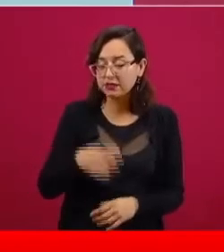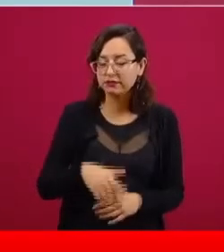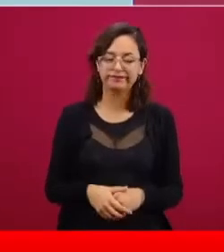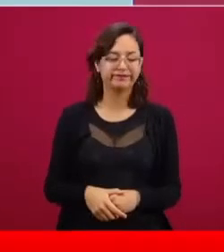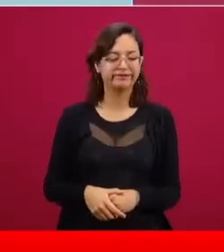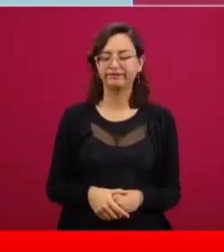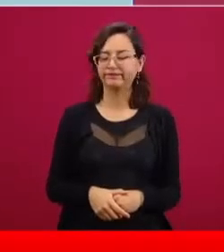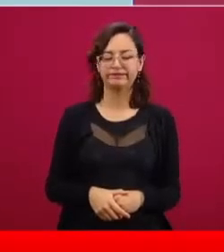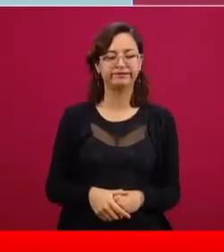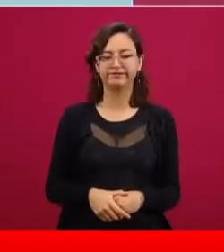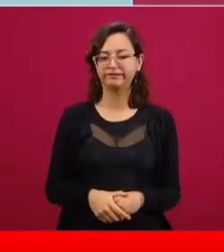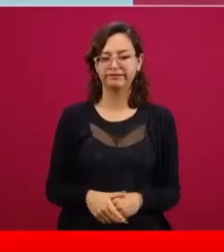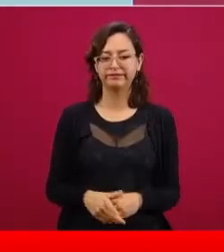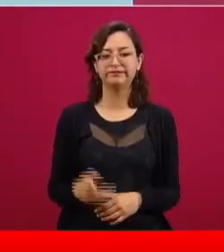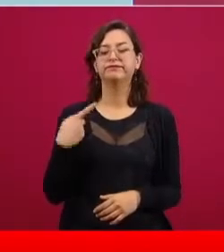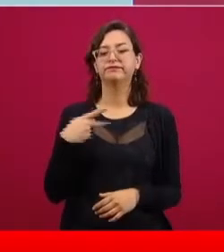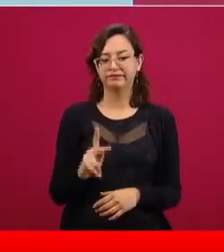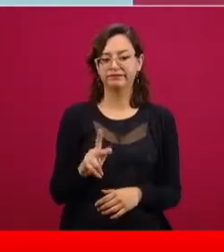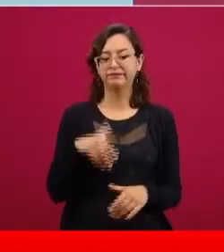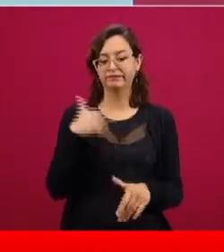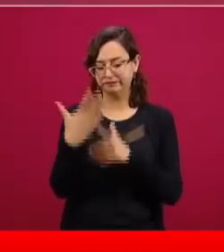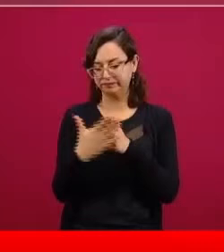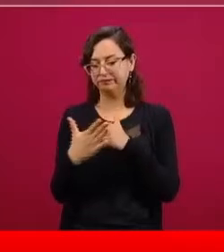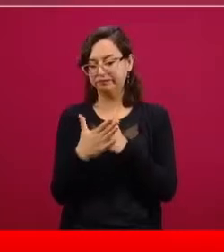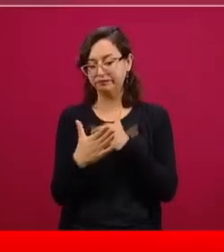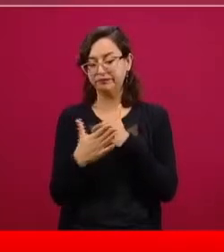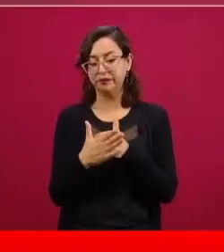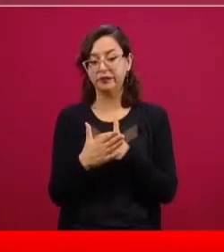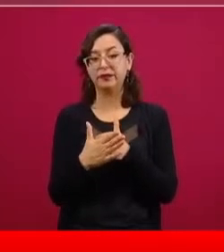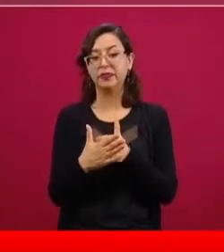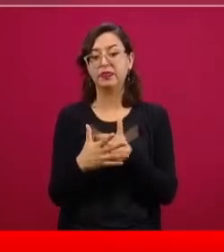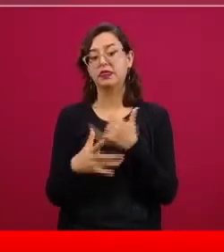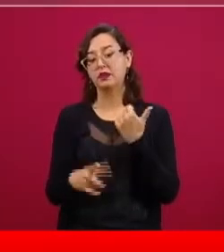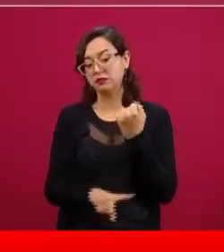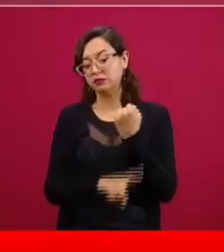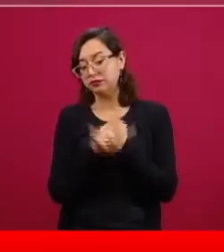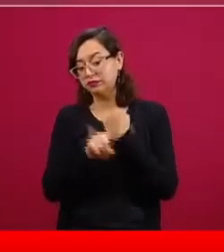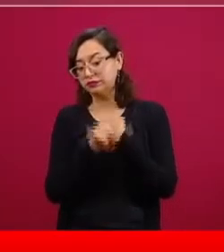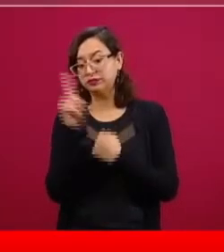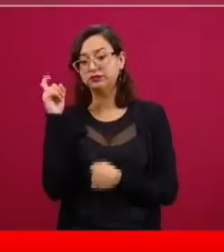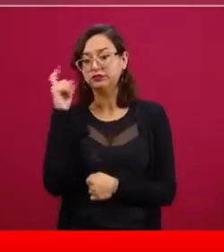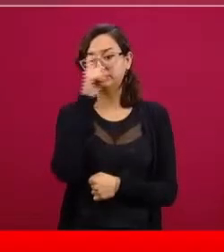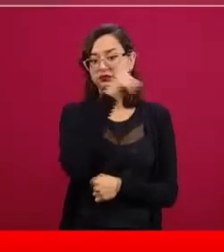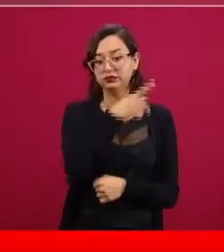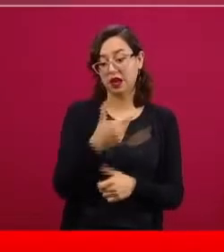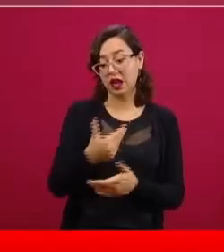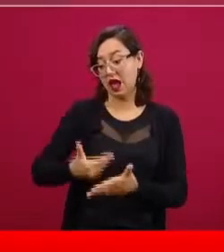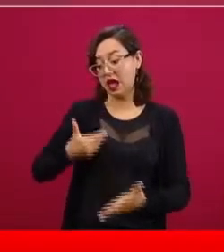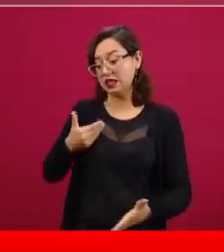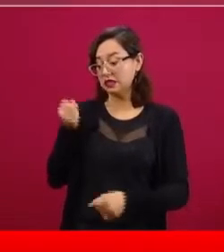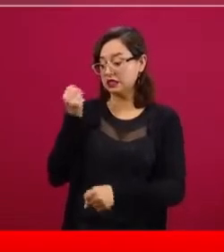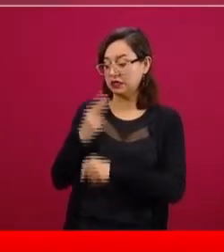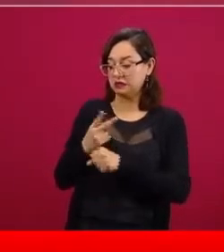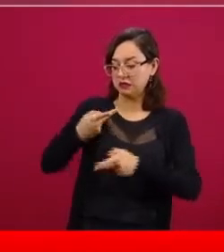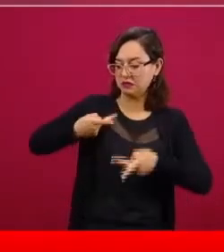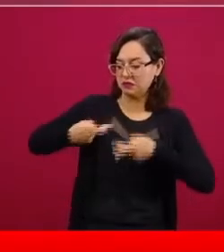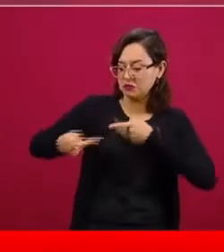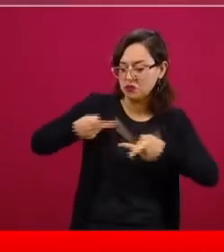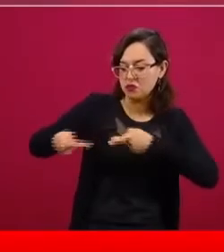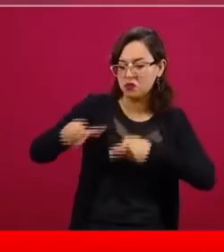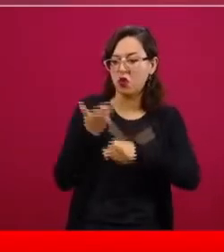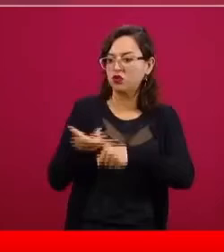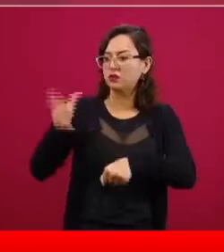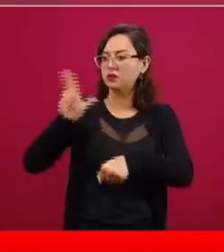llevar, pero cuando se está preparado, cuando se han hecho los arreglos necesarios para expandir la capacidad de